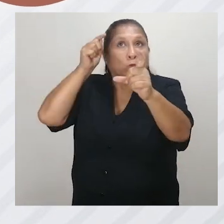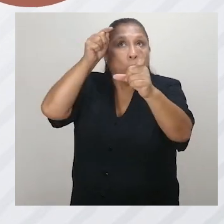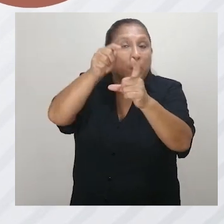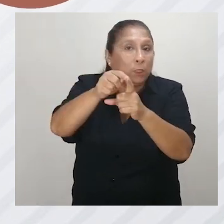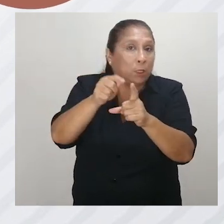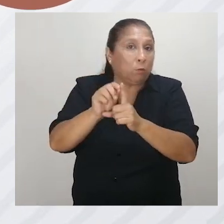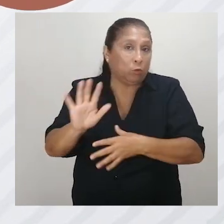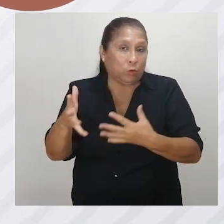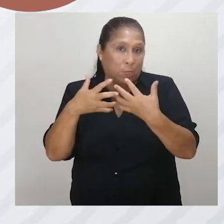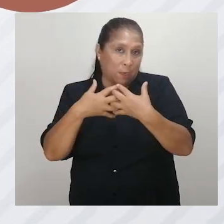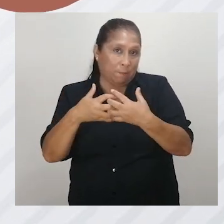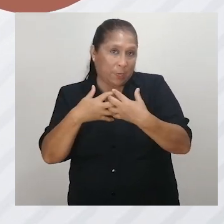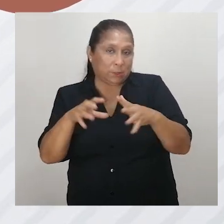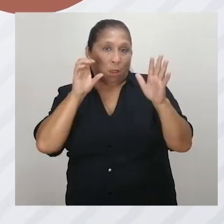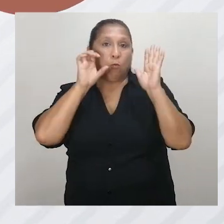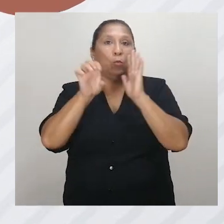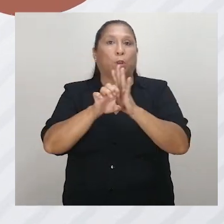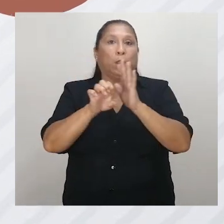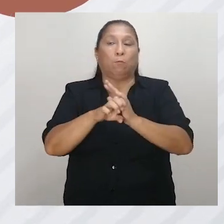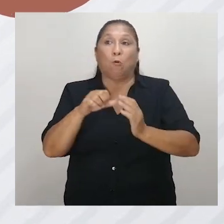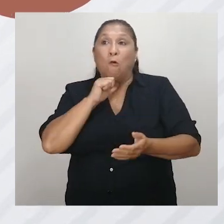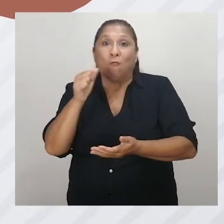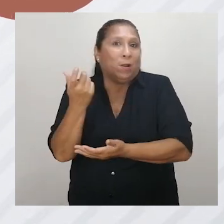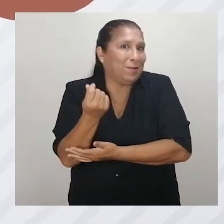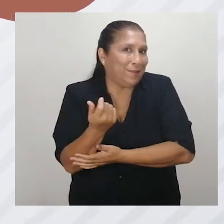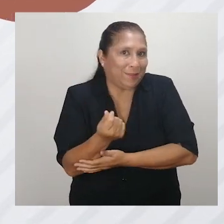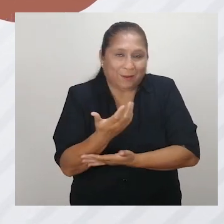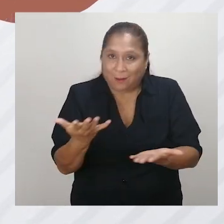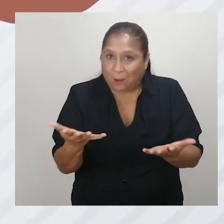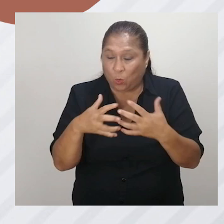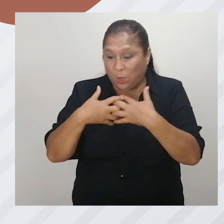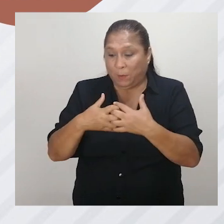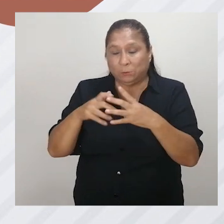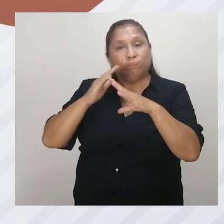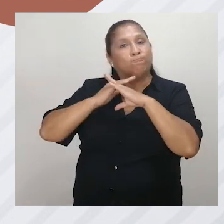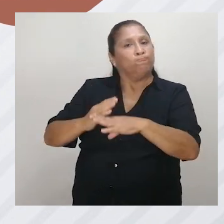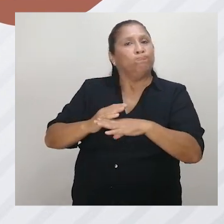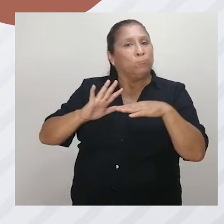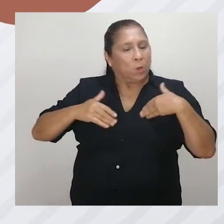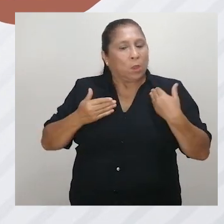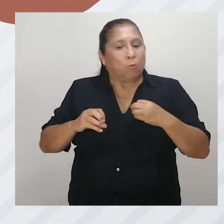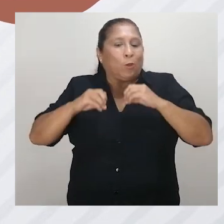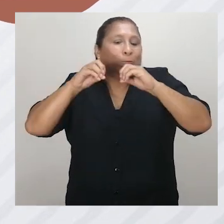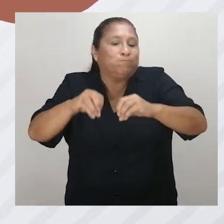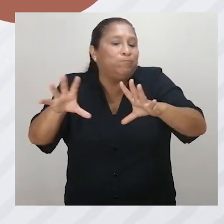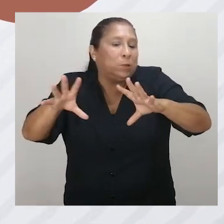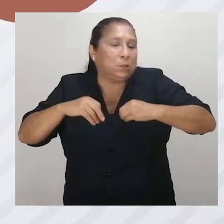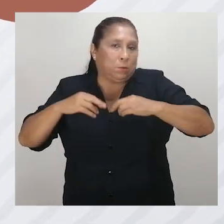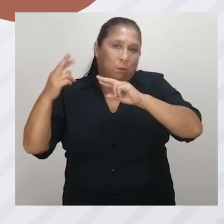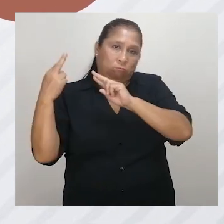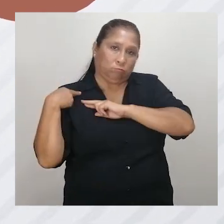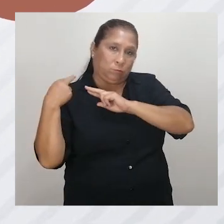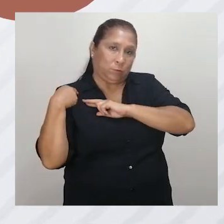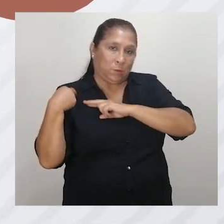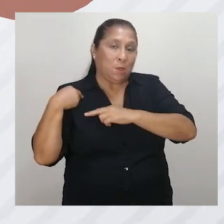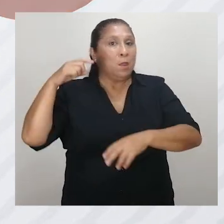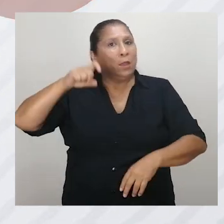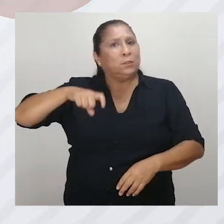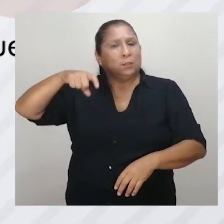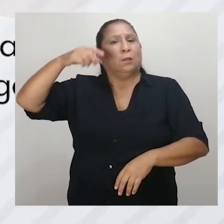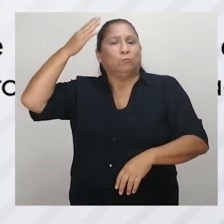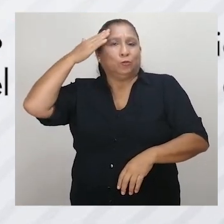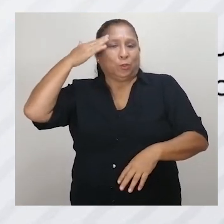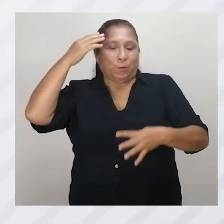cumplimiento de sus metas productivas. Por ejemplo, una falta de liquidez en la empresa que impida el cumplimiento de sus obligaciones.